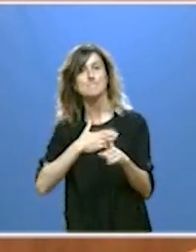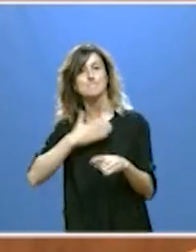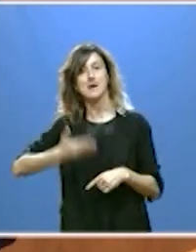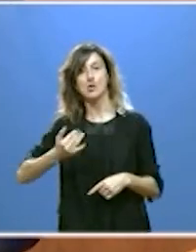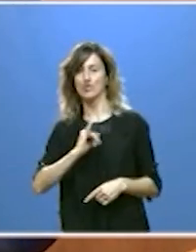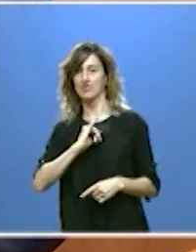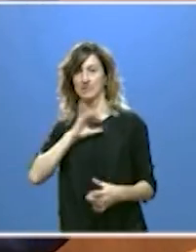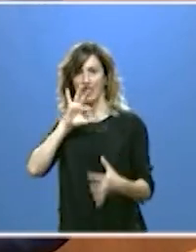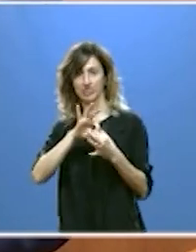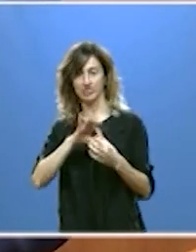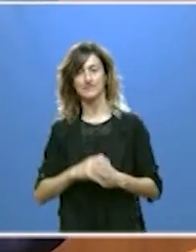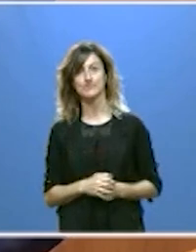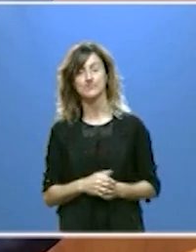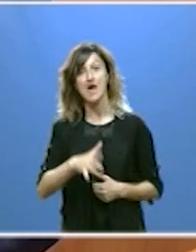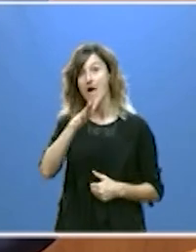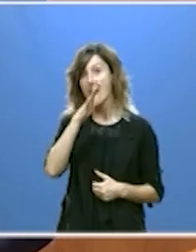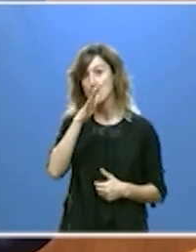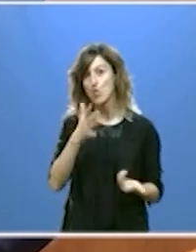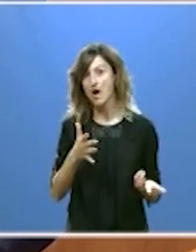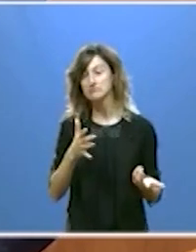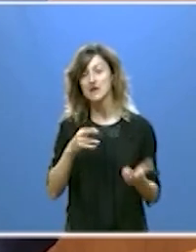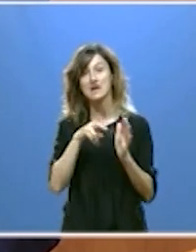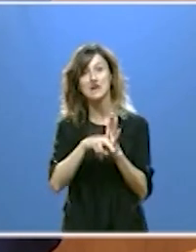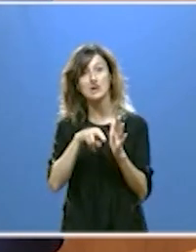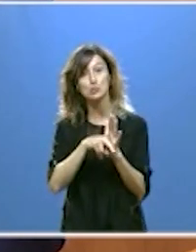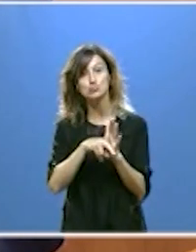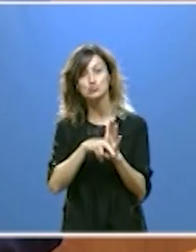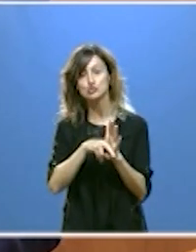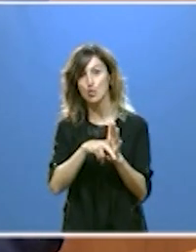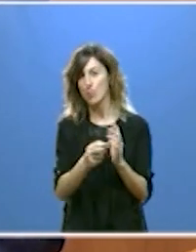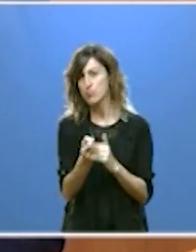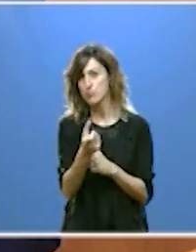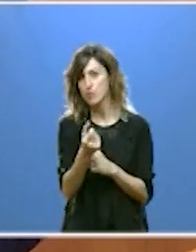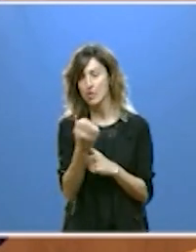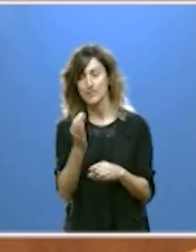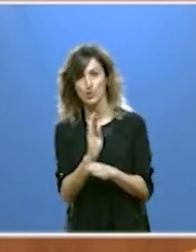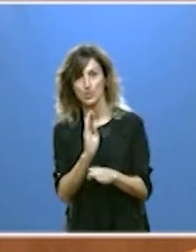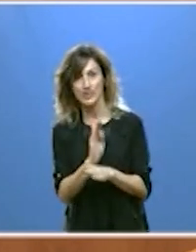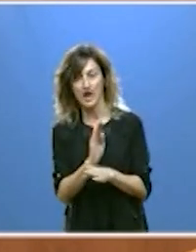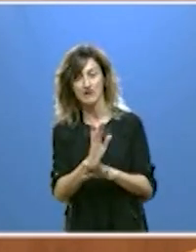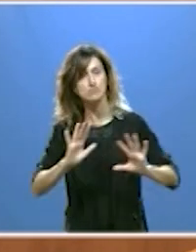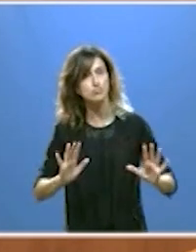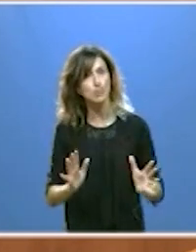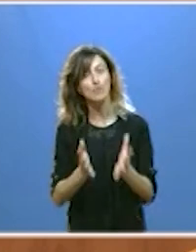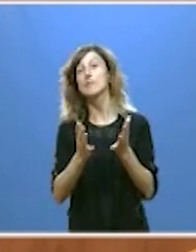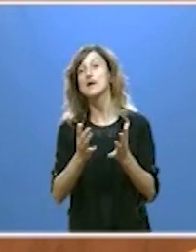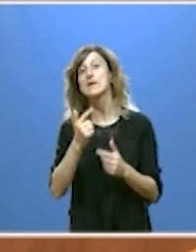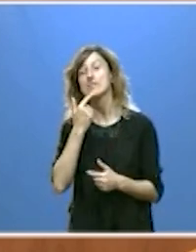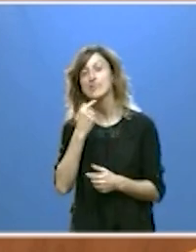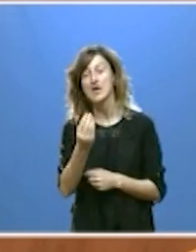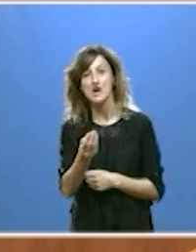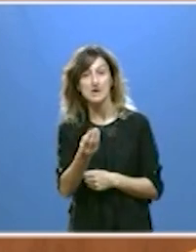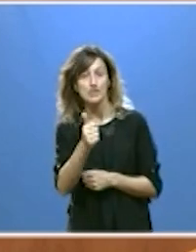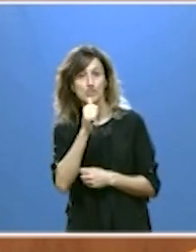identidad el agua es un recurso escaso que cuidamos promoveremos el consumo